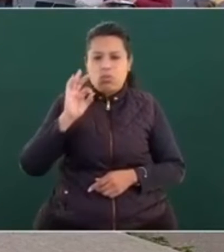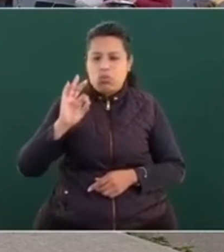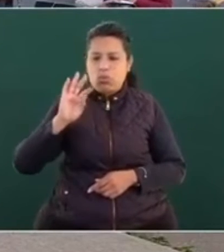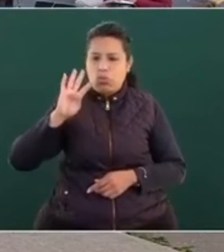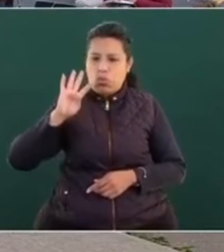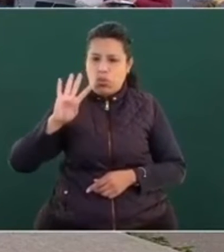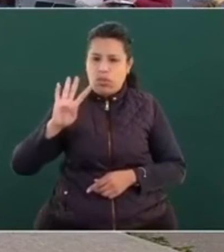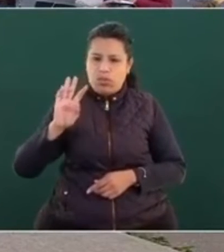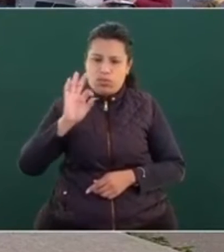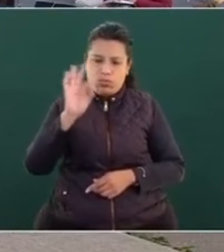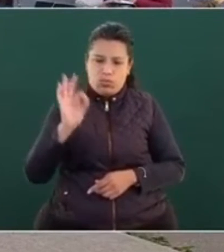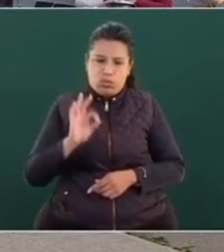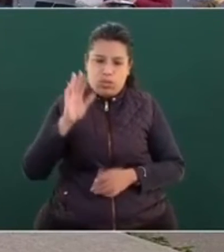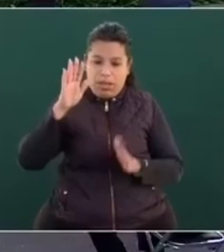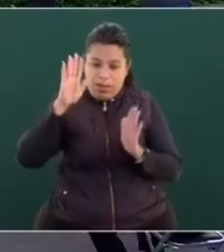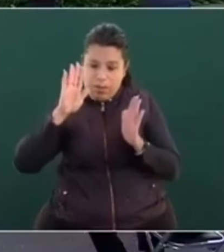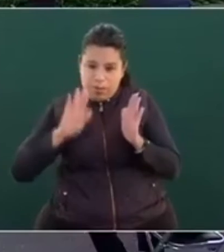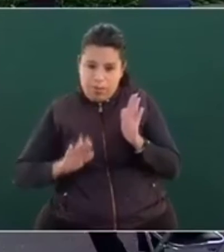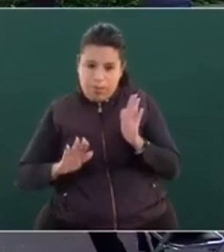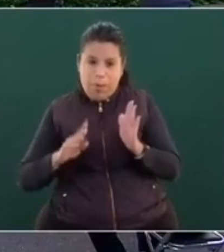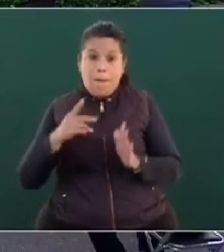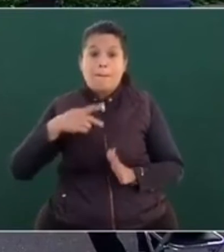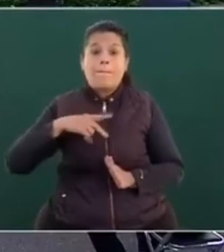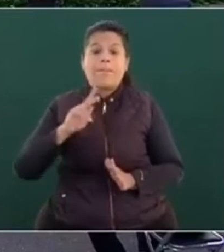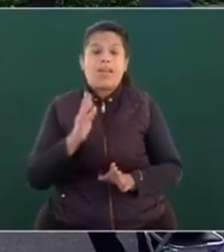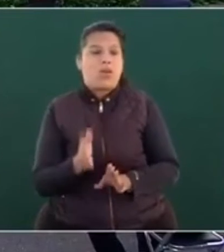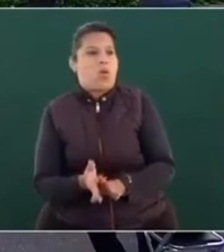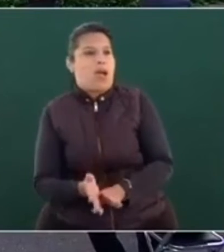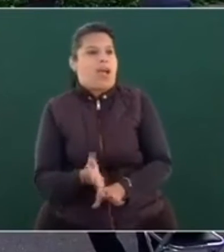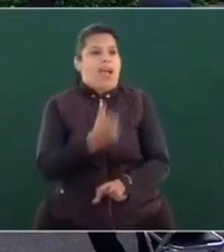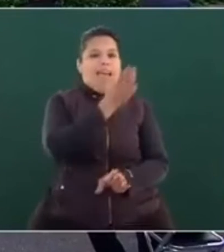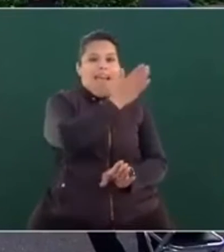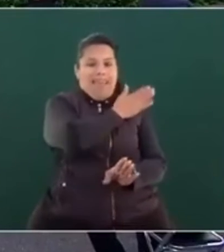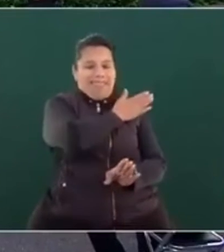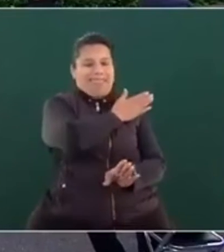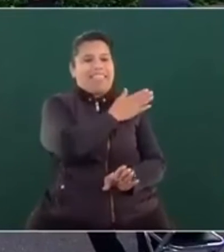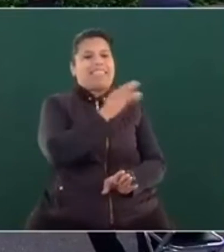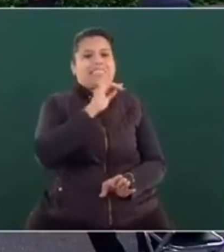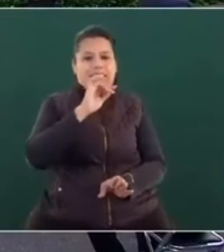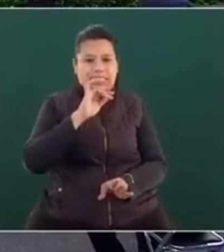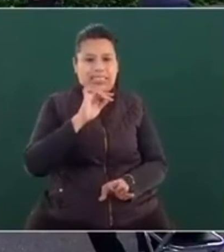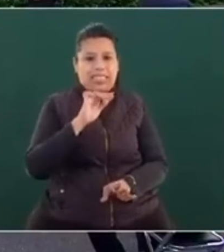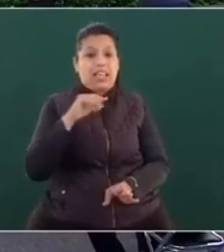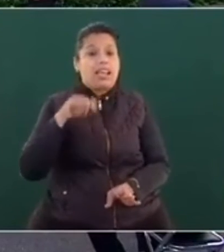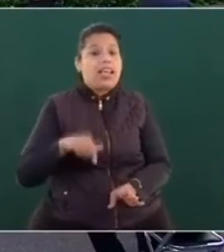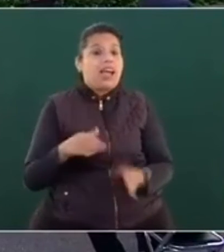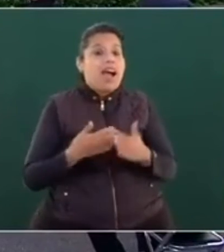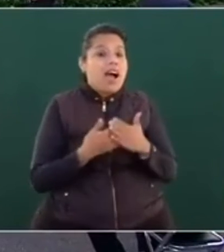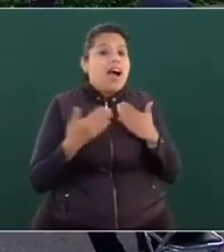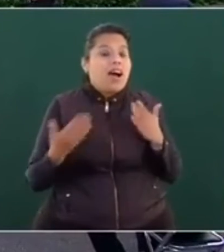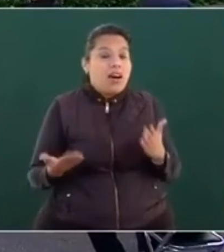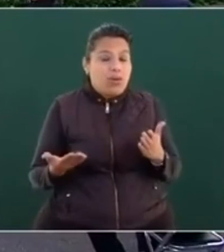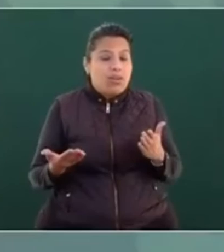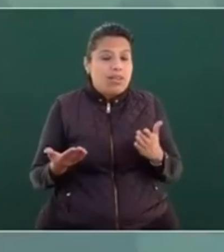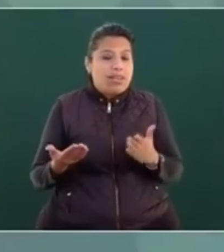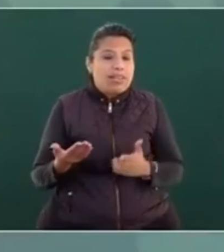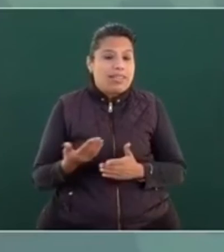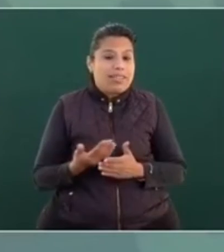tercer trimestre. Sí, con relación… Al anterior trimestre. Al anterior trimestre, por eso hay que verlo con